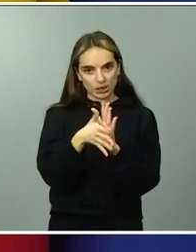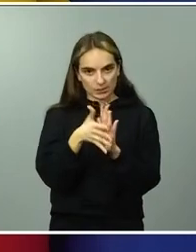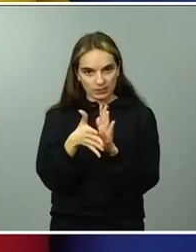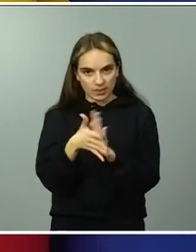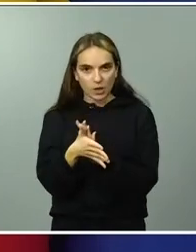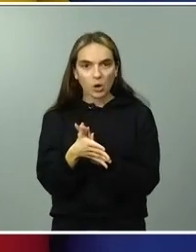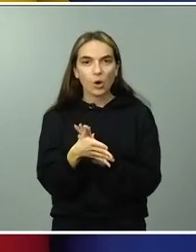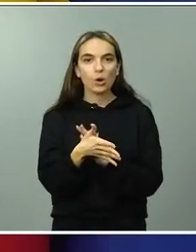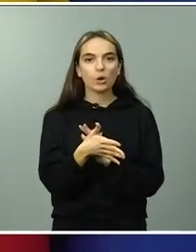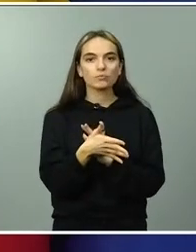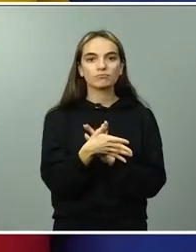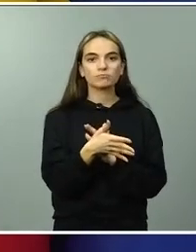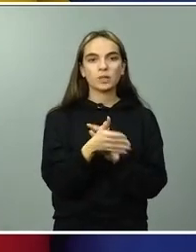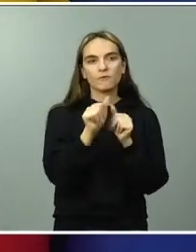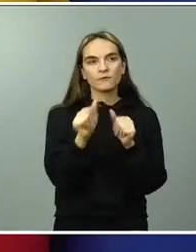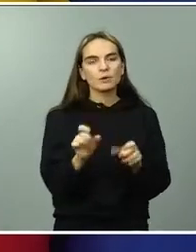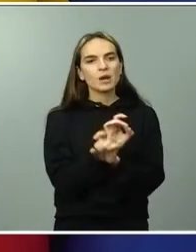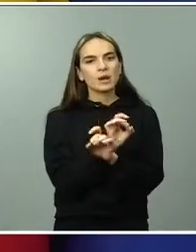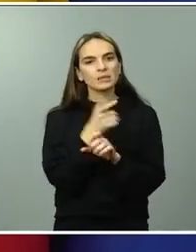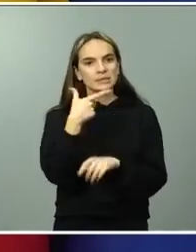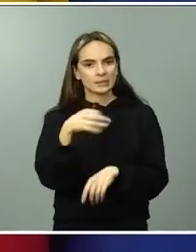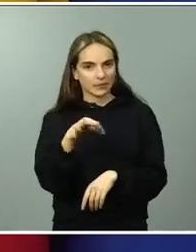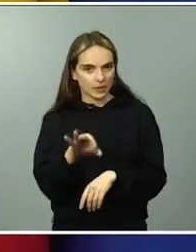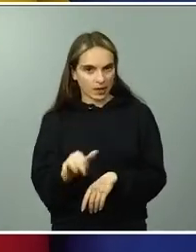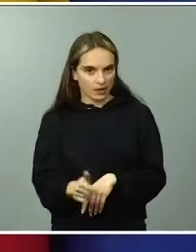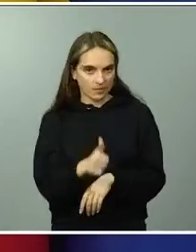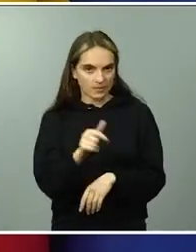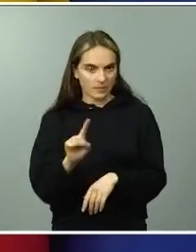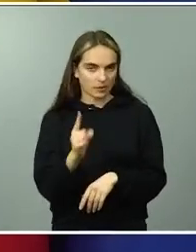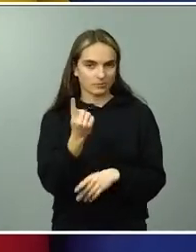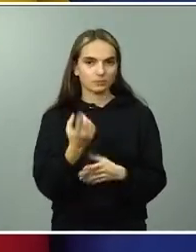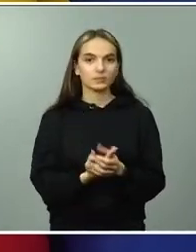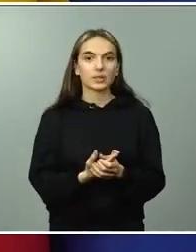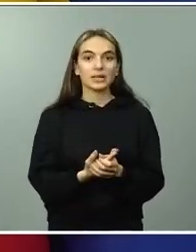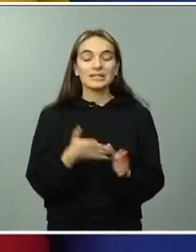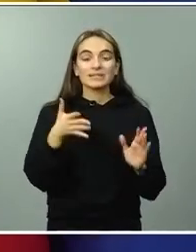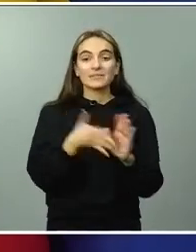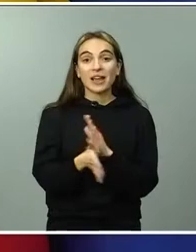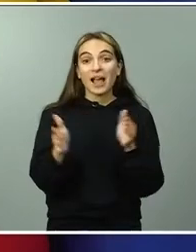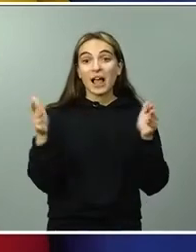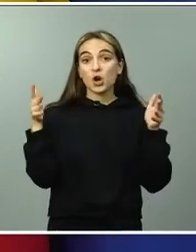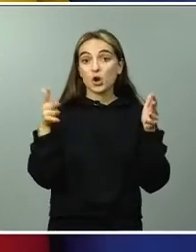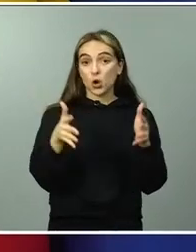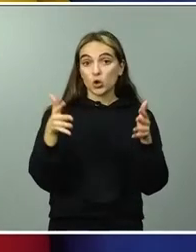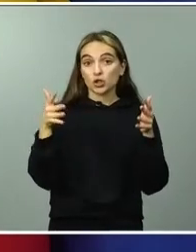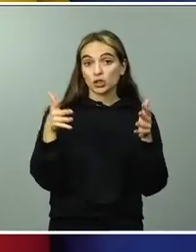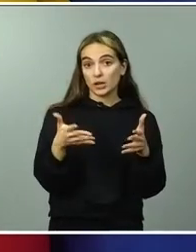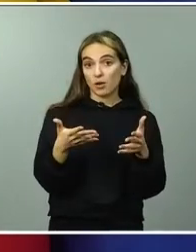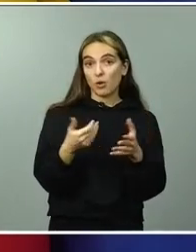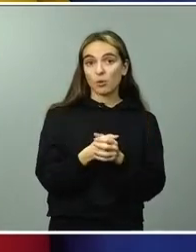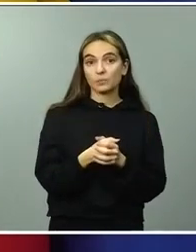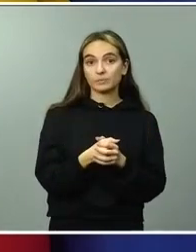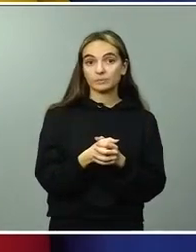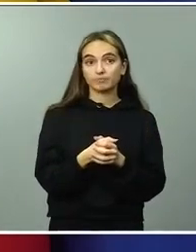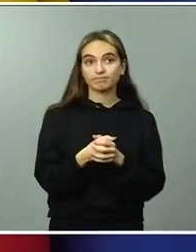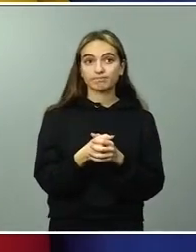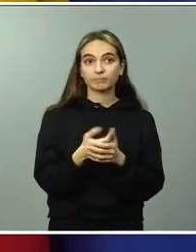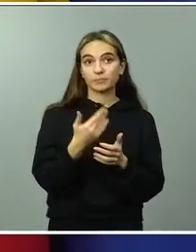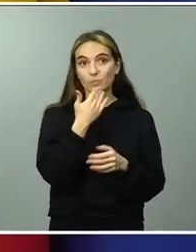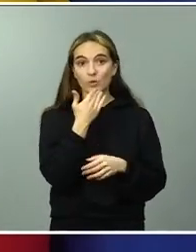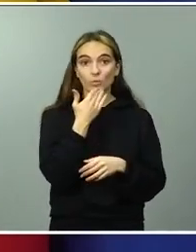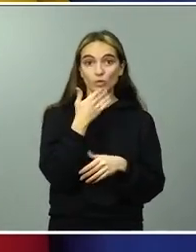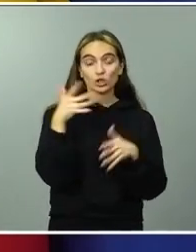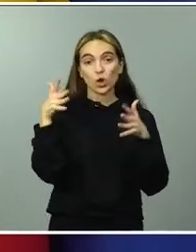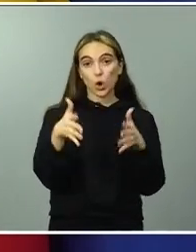sencilla es el Consejo homologable a lo que es el Consejo Escolar del Estado en las enseñanzas de régimen